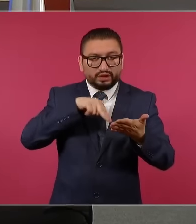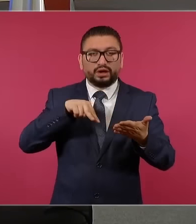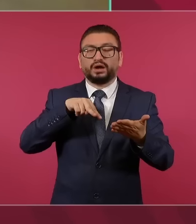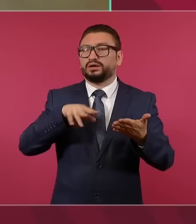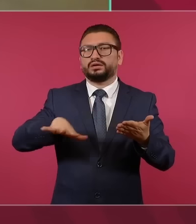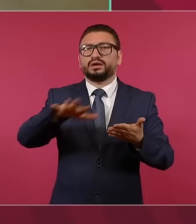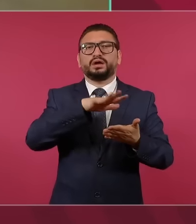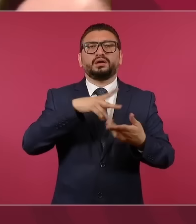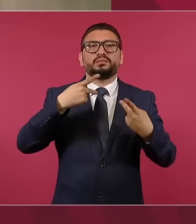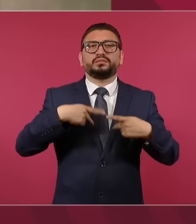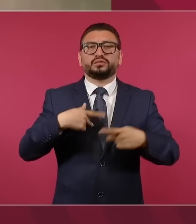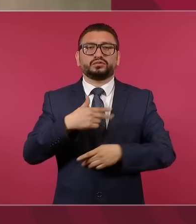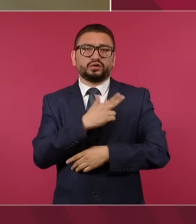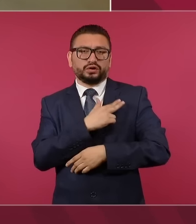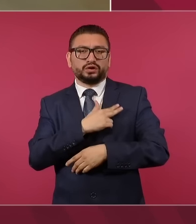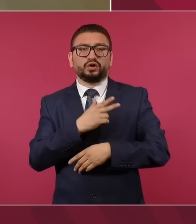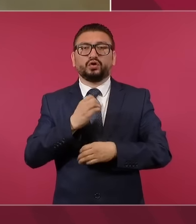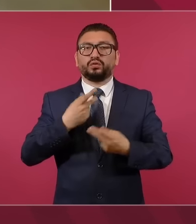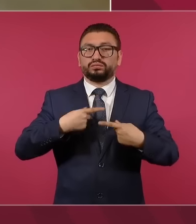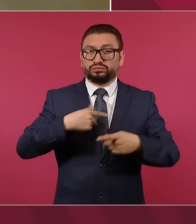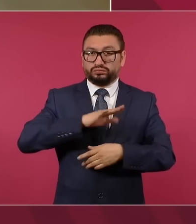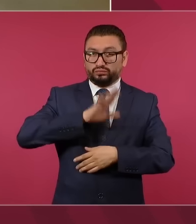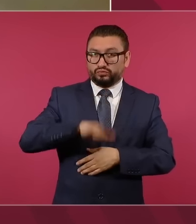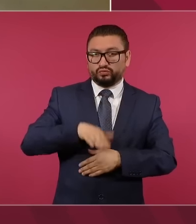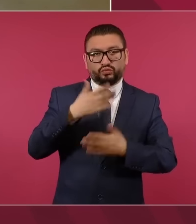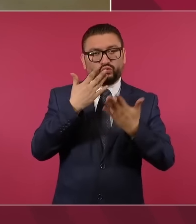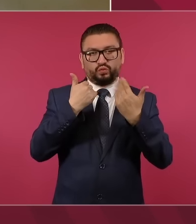lesionados y fallecidos.